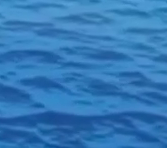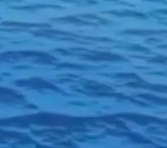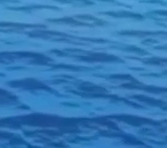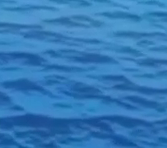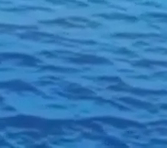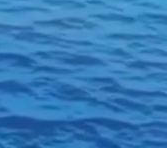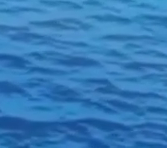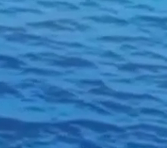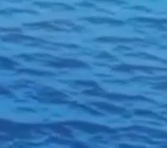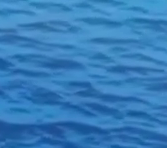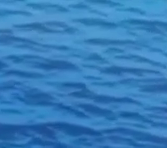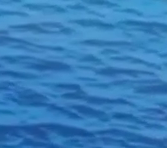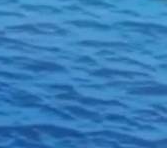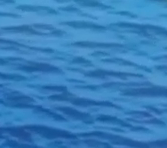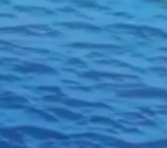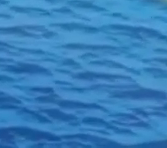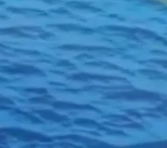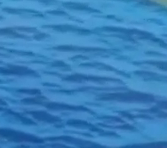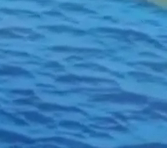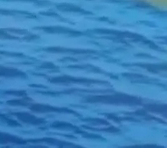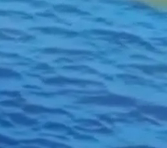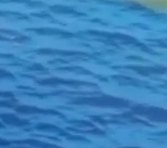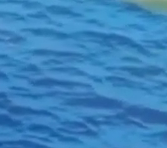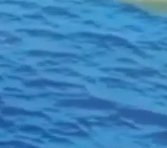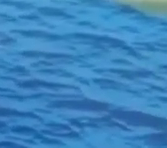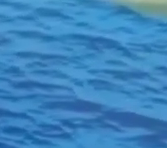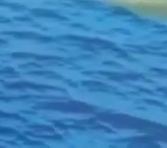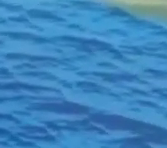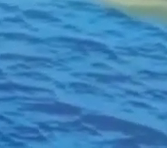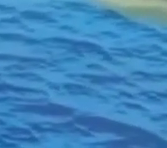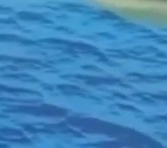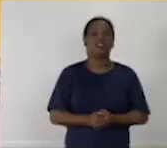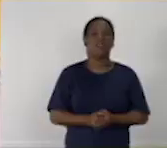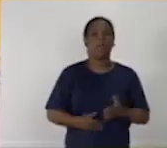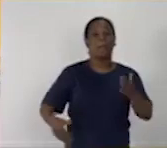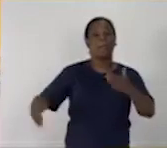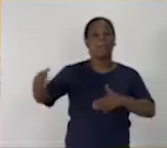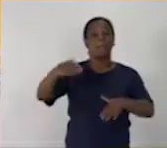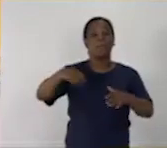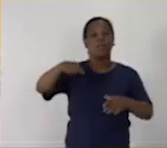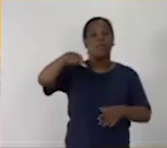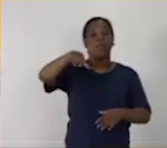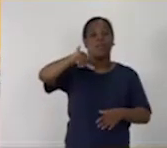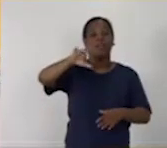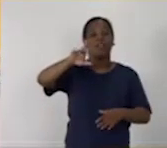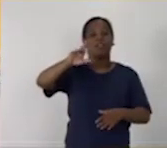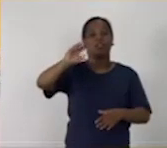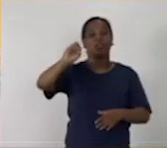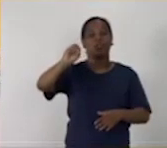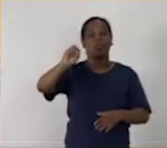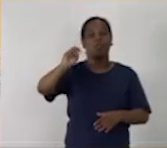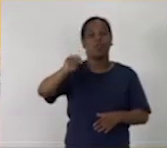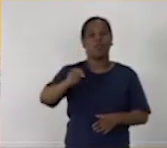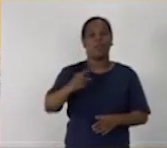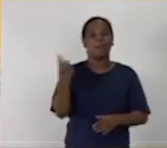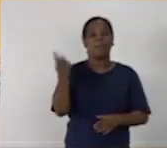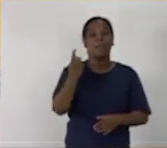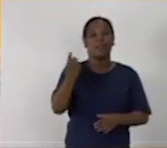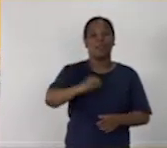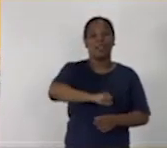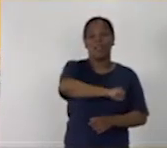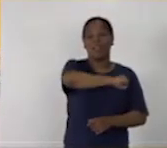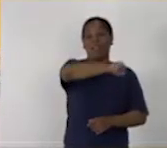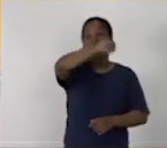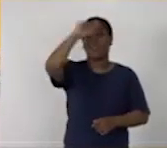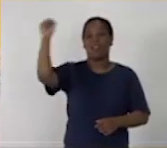tropas revolucionarias entran en Playa Girón. Playa Girón, primera gran